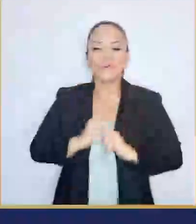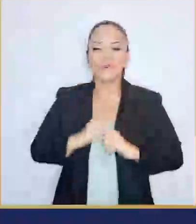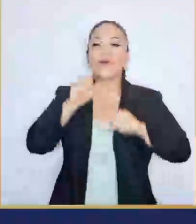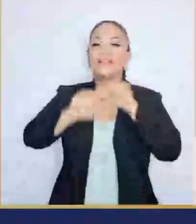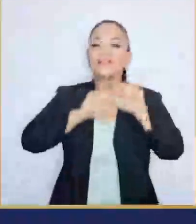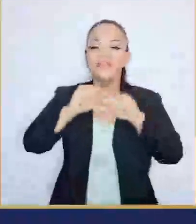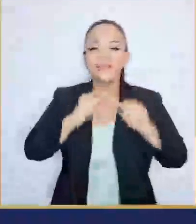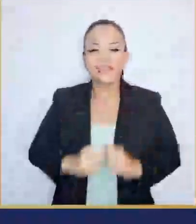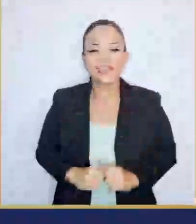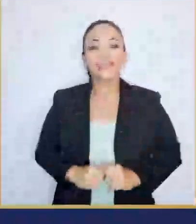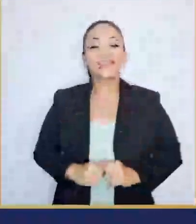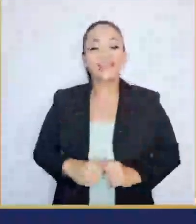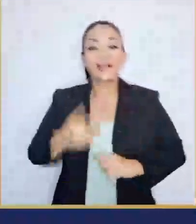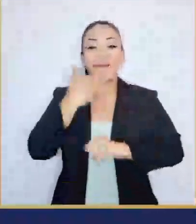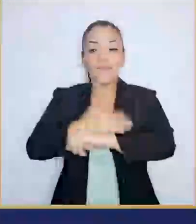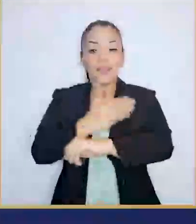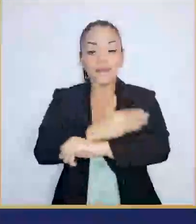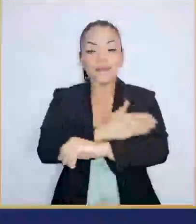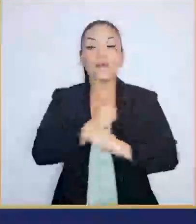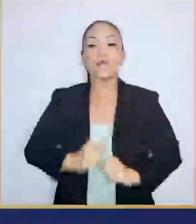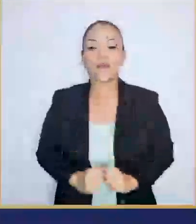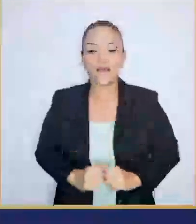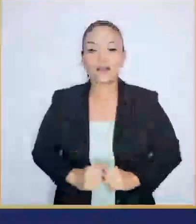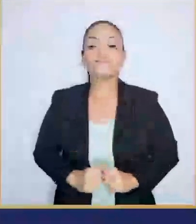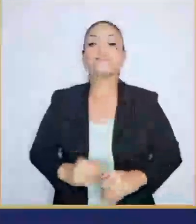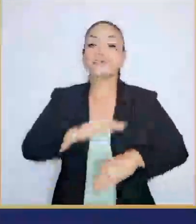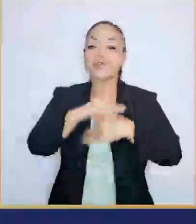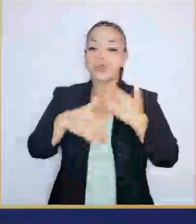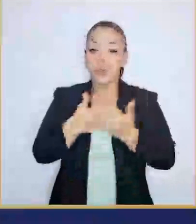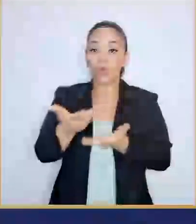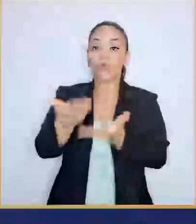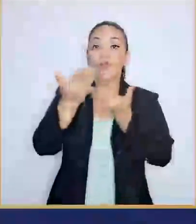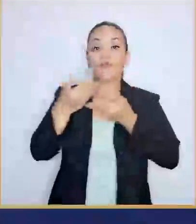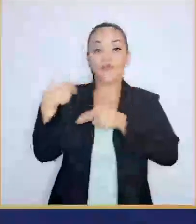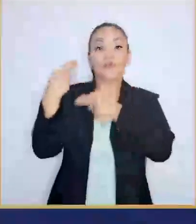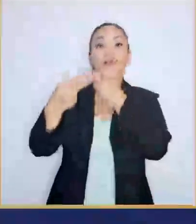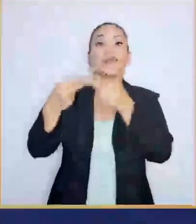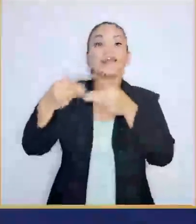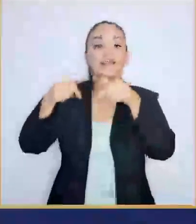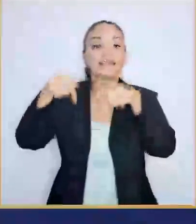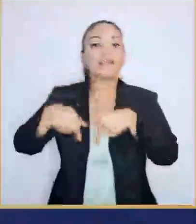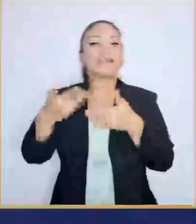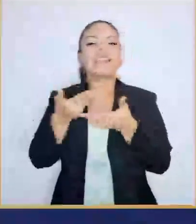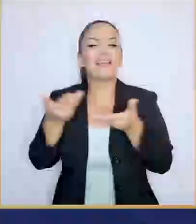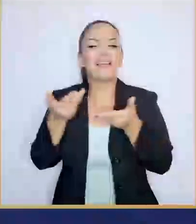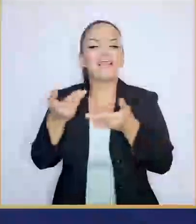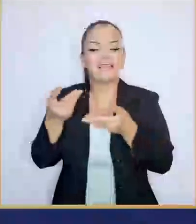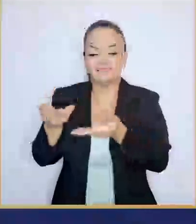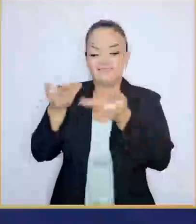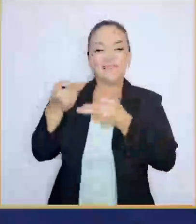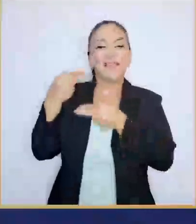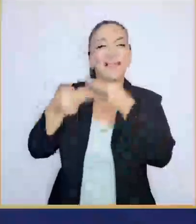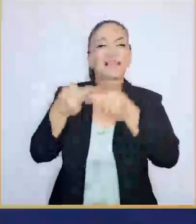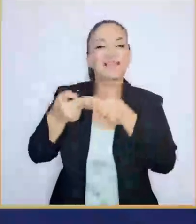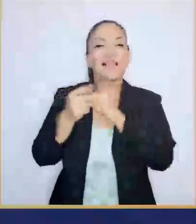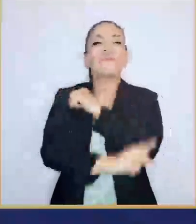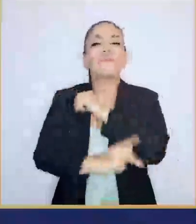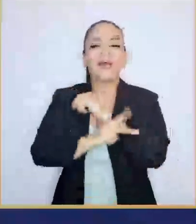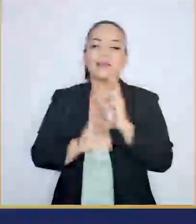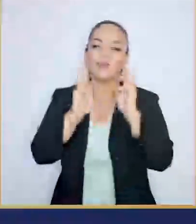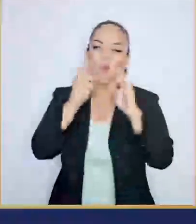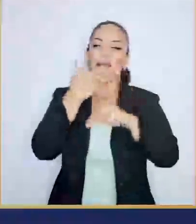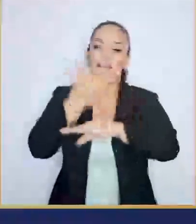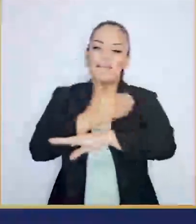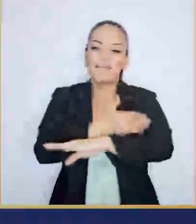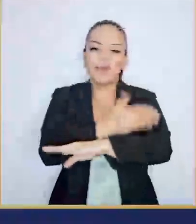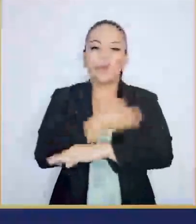admerarse Para mejorar lo que recibimos en herencia Un país cada